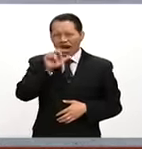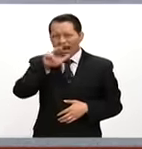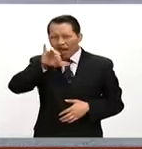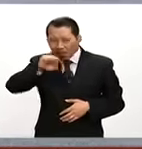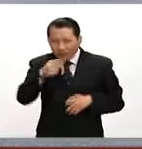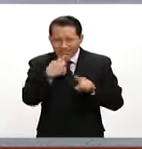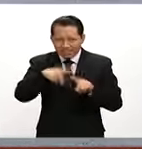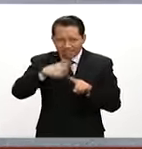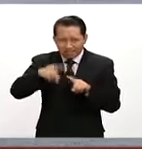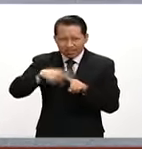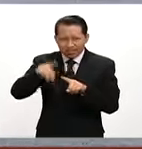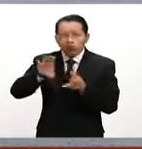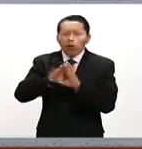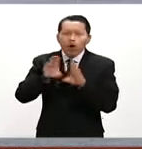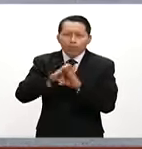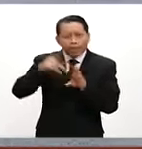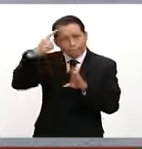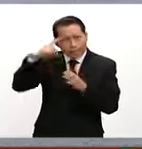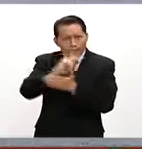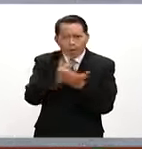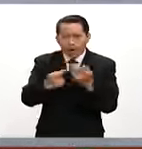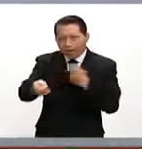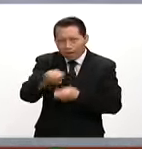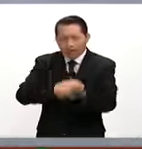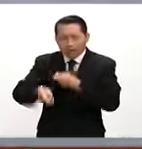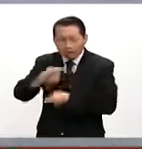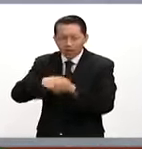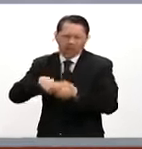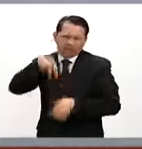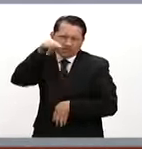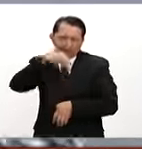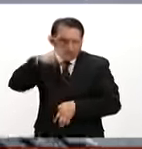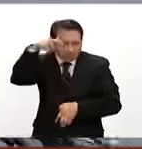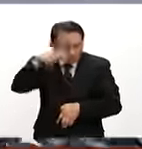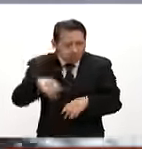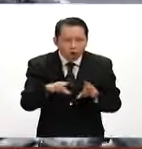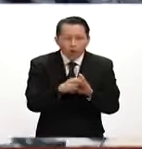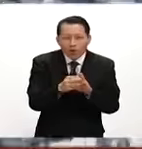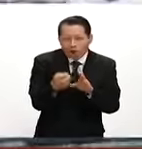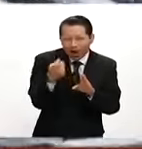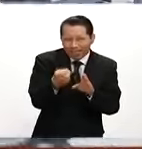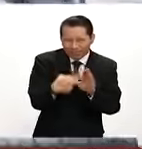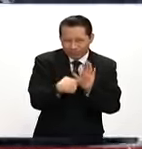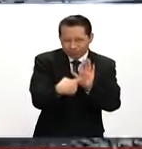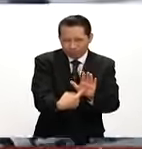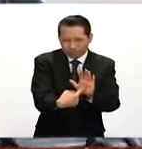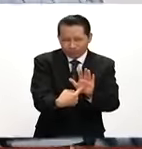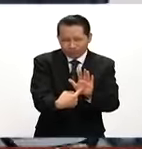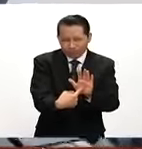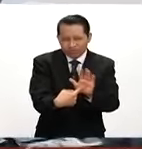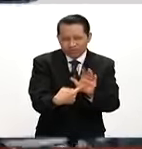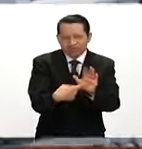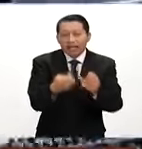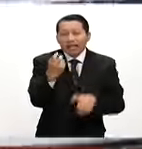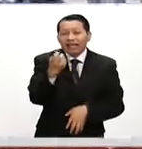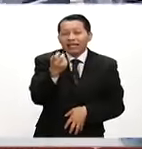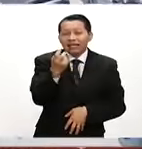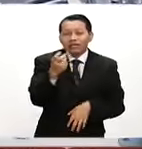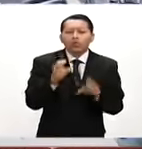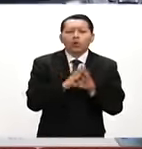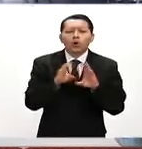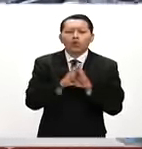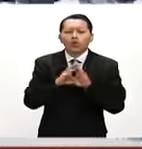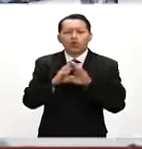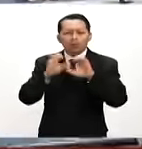autoridades han recibido en el marco de este programa. Llaman la atención algunas como las que tenemos aquí abajo. Esta que es un